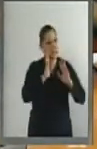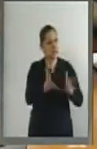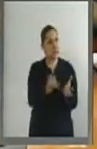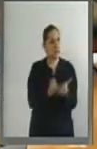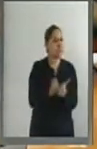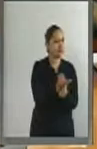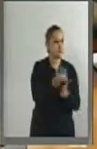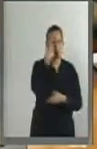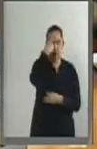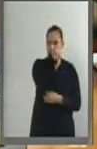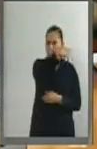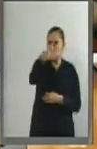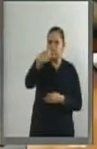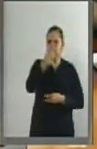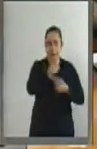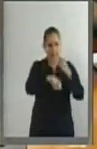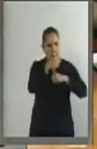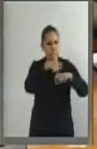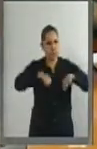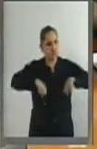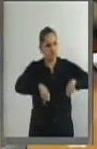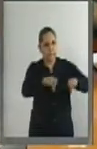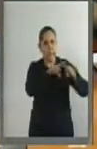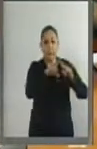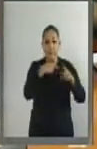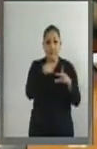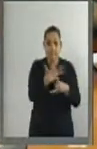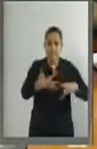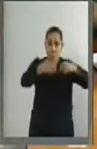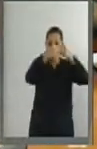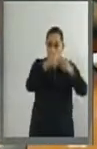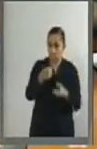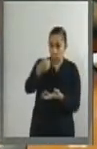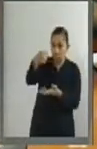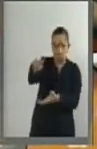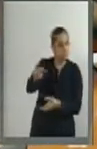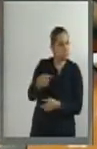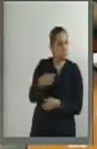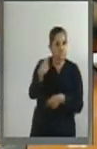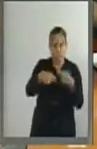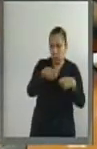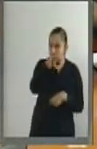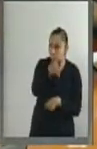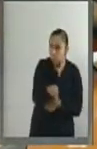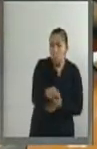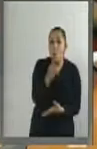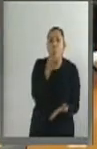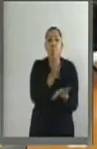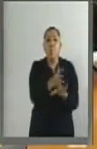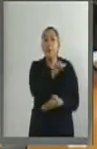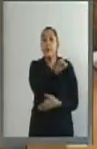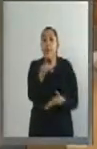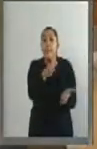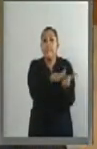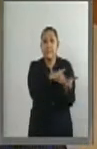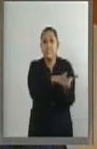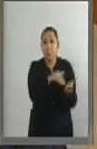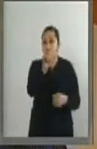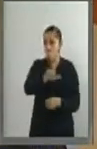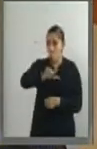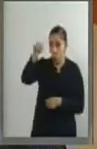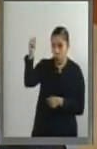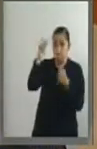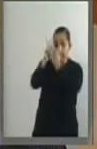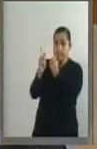Ya no se entregan bolsas de plástico, sino solamente de papel. En otros países las cobran y en otros